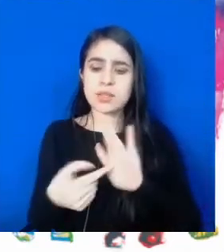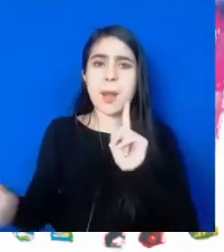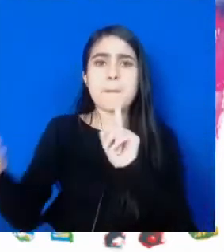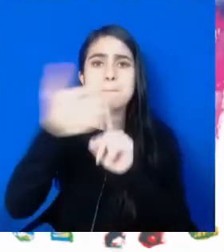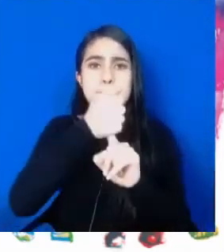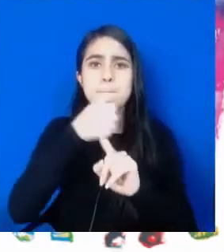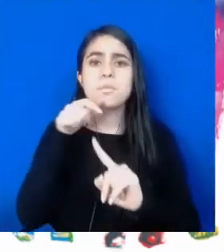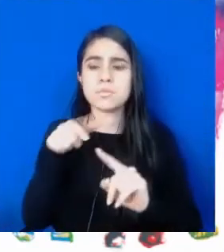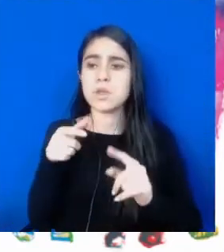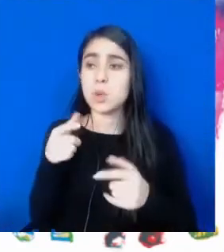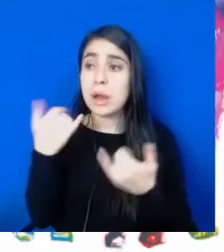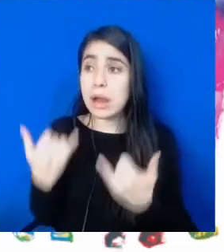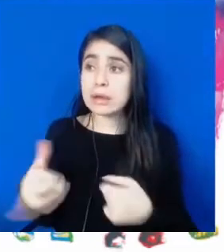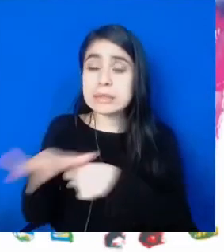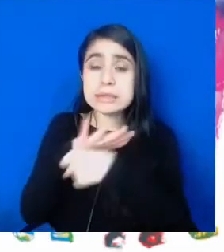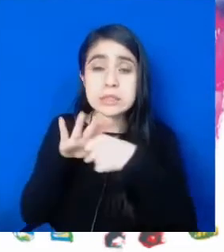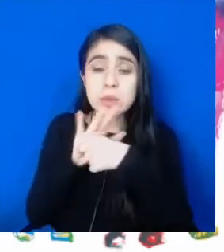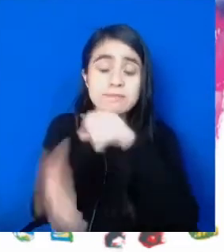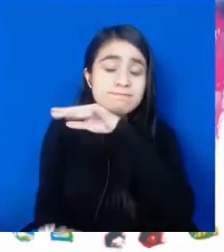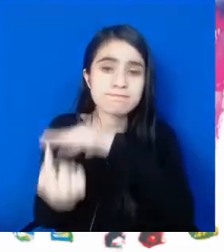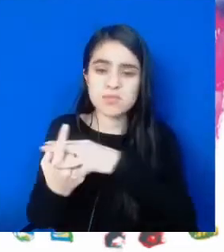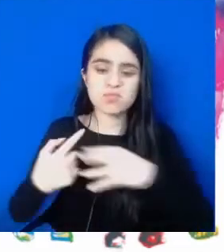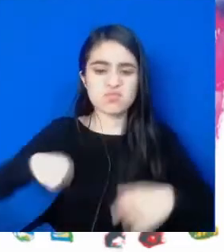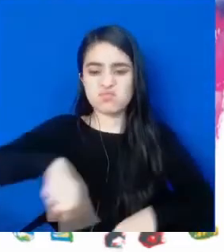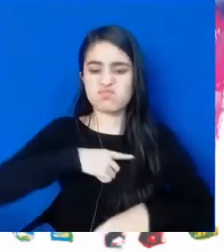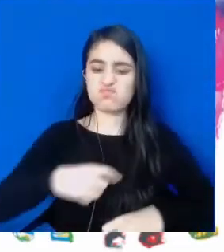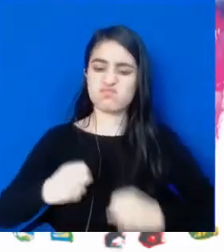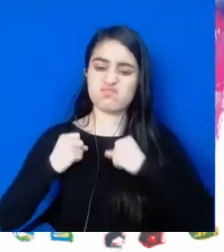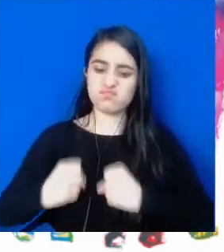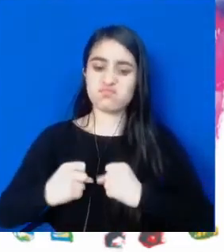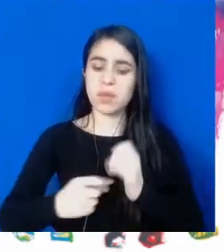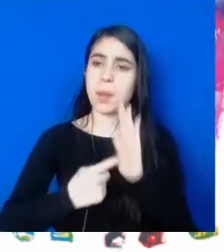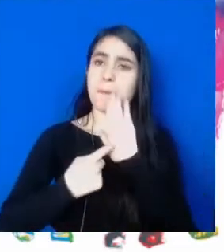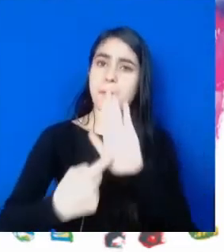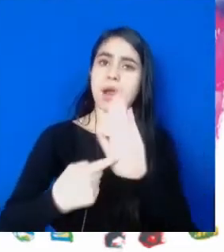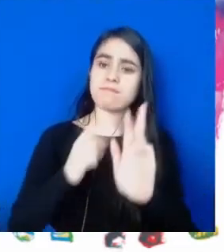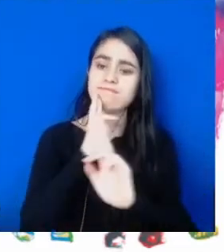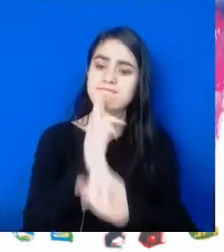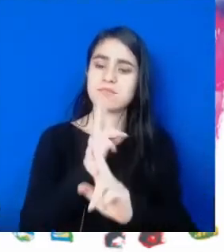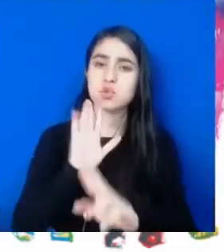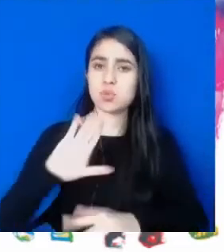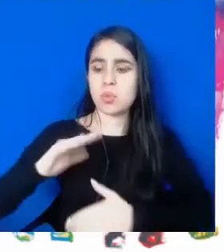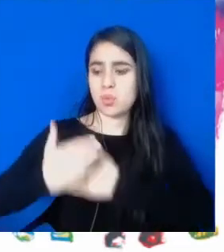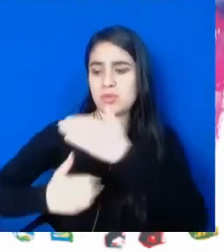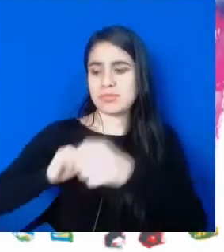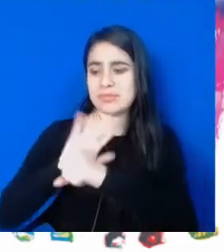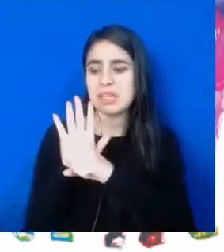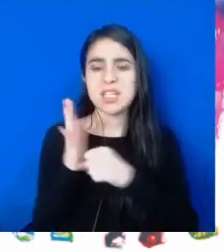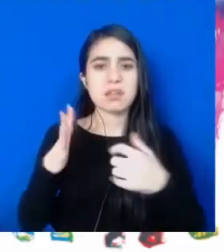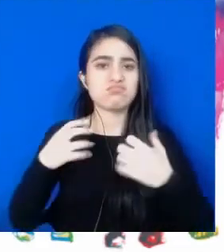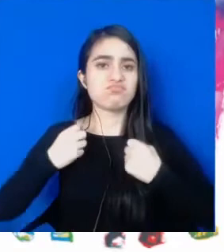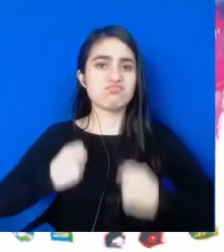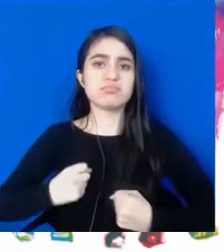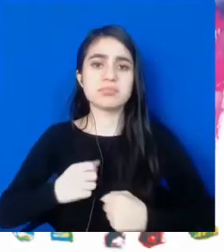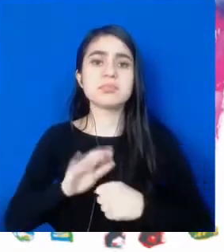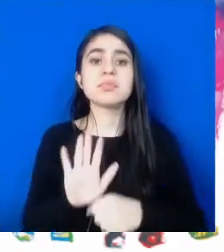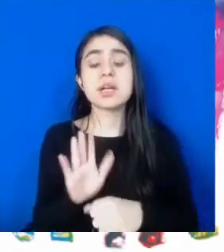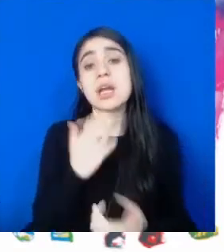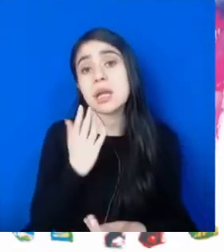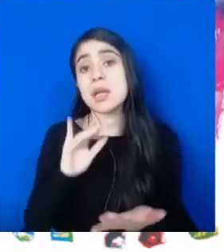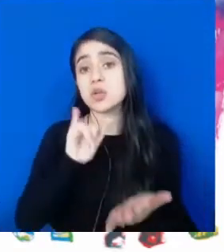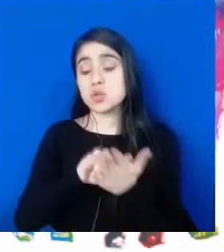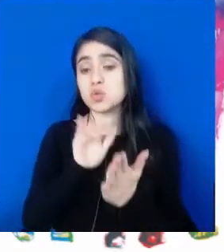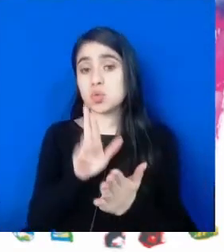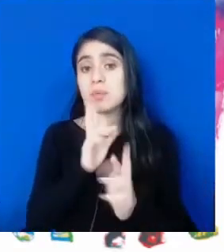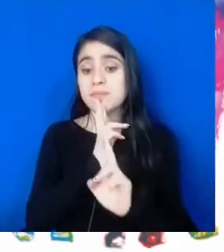hayamos obtenido y enfrentado con gallardía y con excelente resultado este proceso de pandemia a más